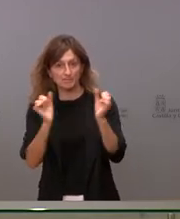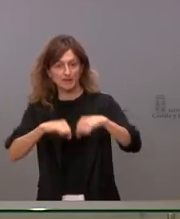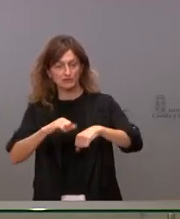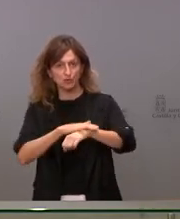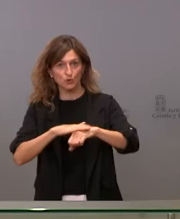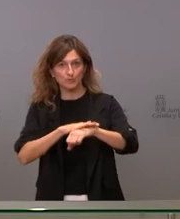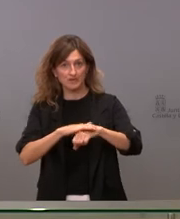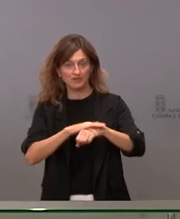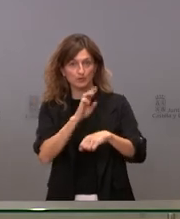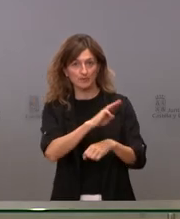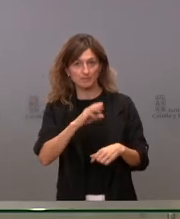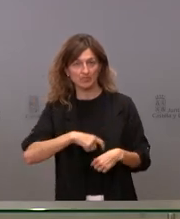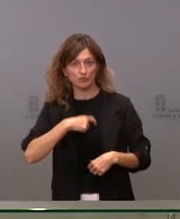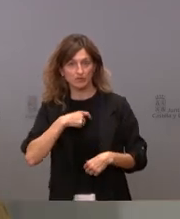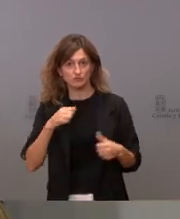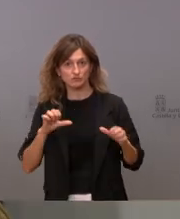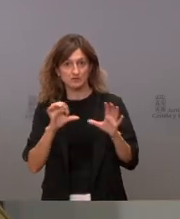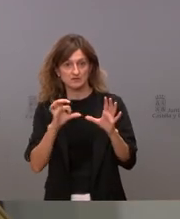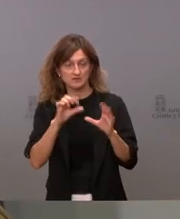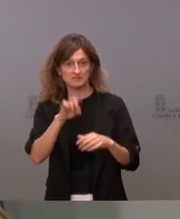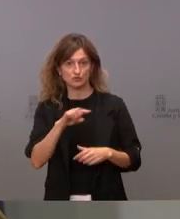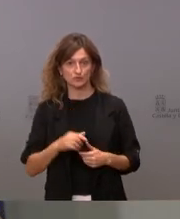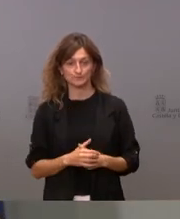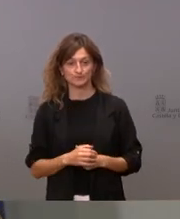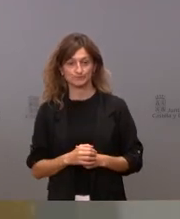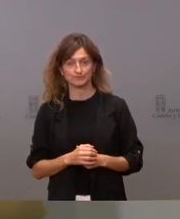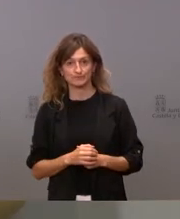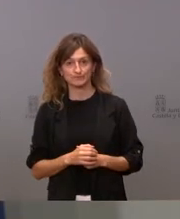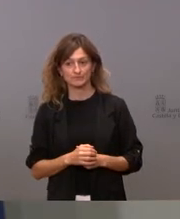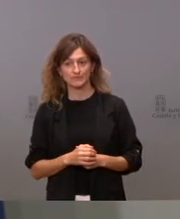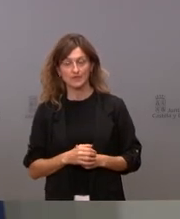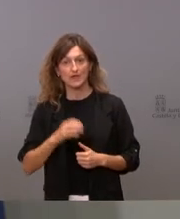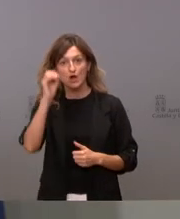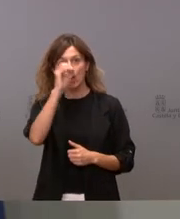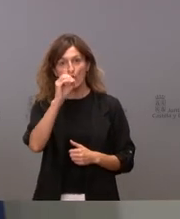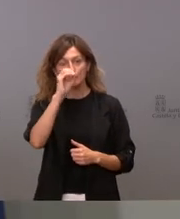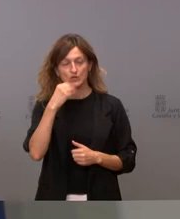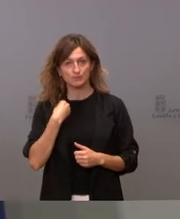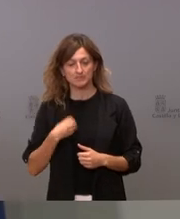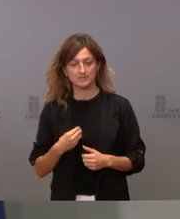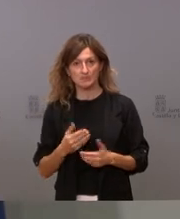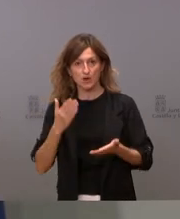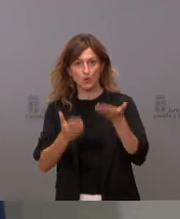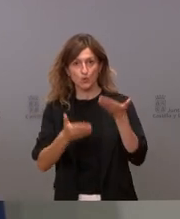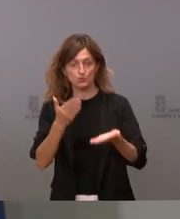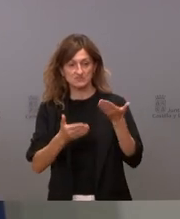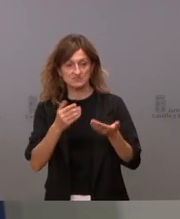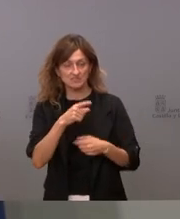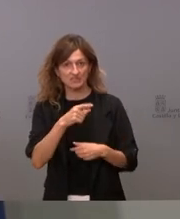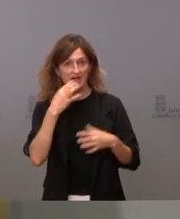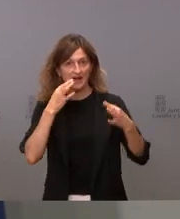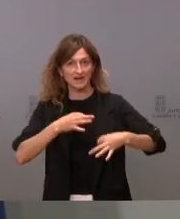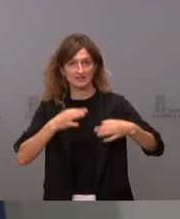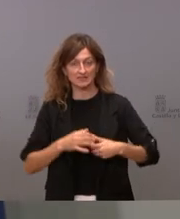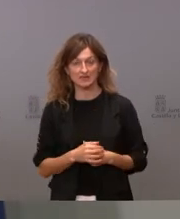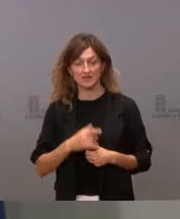Partido Popular Ciudadanos gracias nuestra opinión sobre este asunto es siempre la misma la justicia para nosotros es una garantía yo